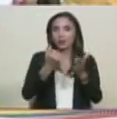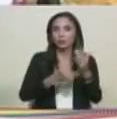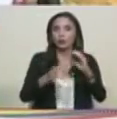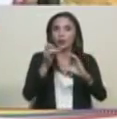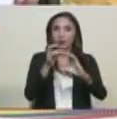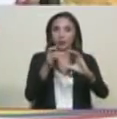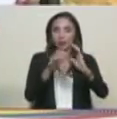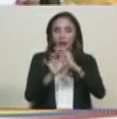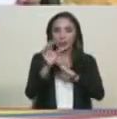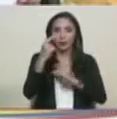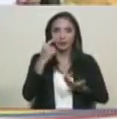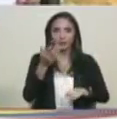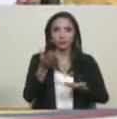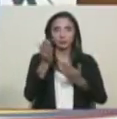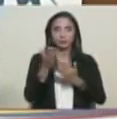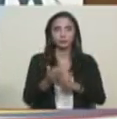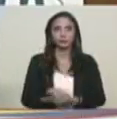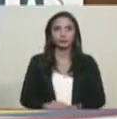de la patria.